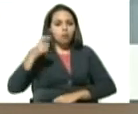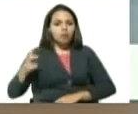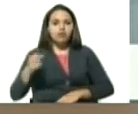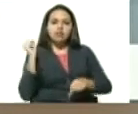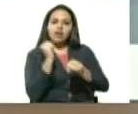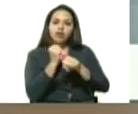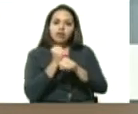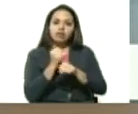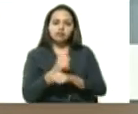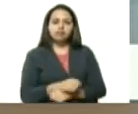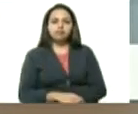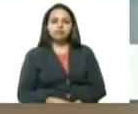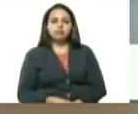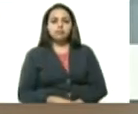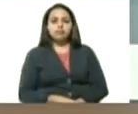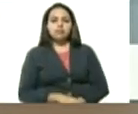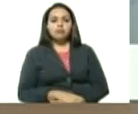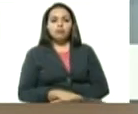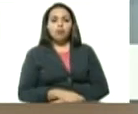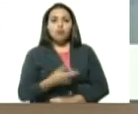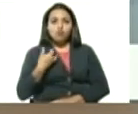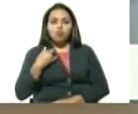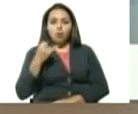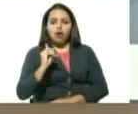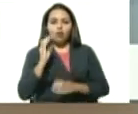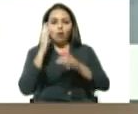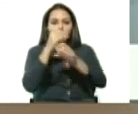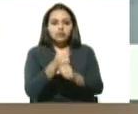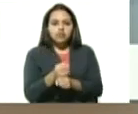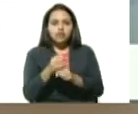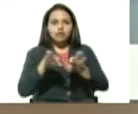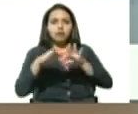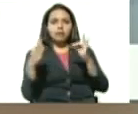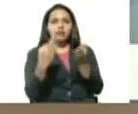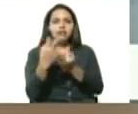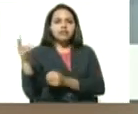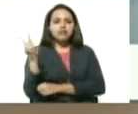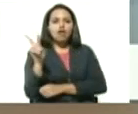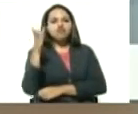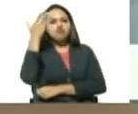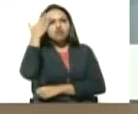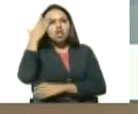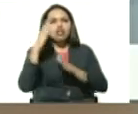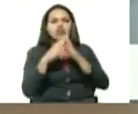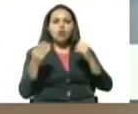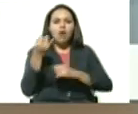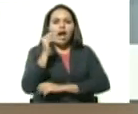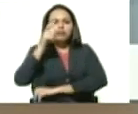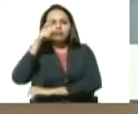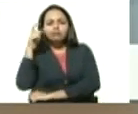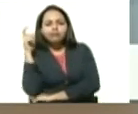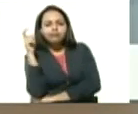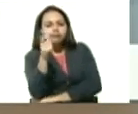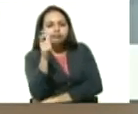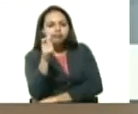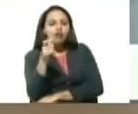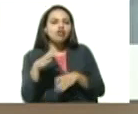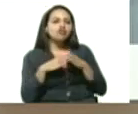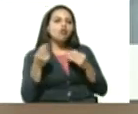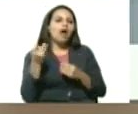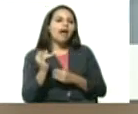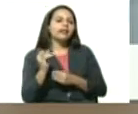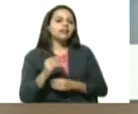trabajadores y las trabajadoras, tengo confianza en la familia venezolana, yo sé que todos estamos moscas, todos estamos